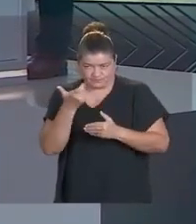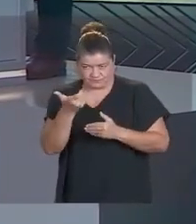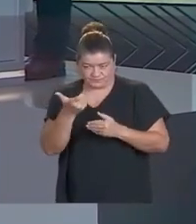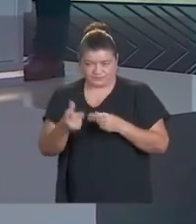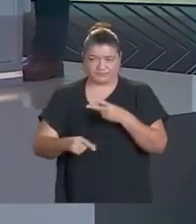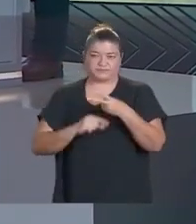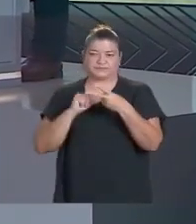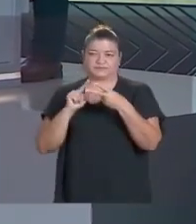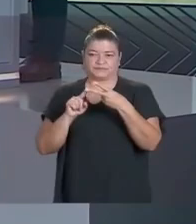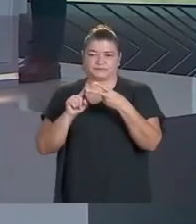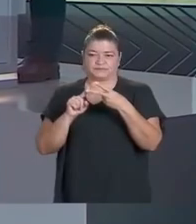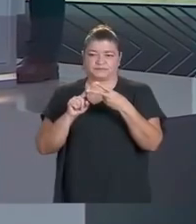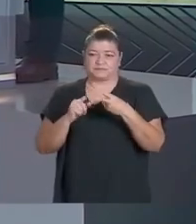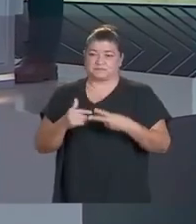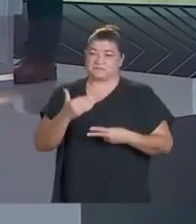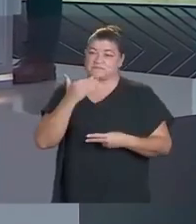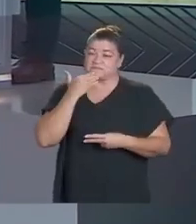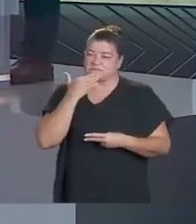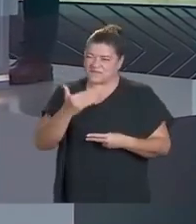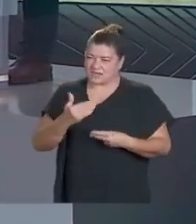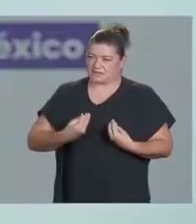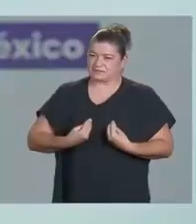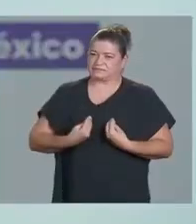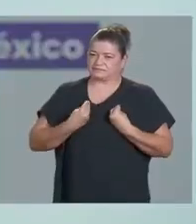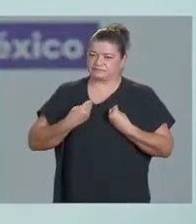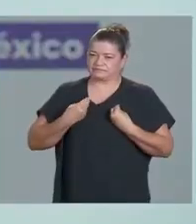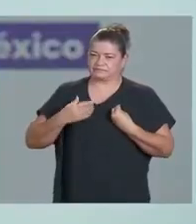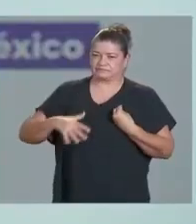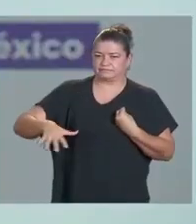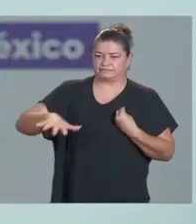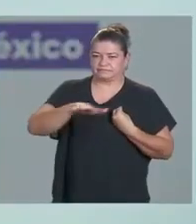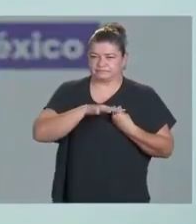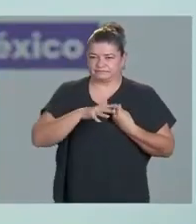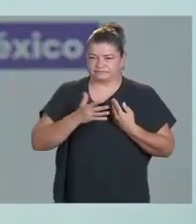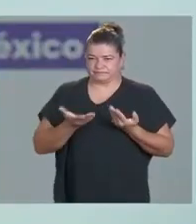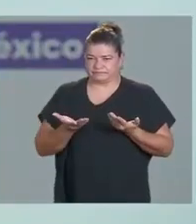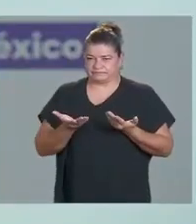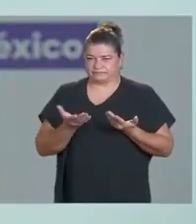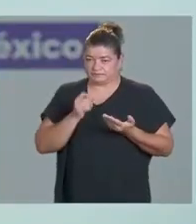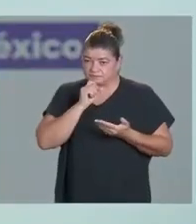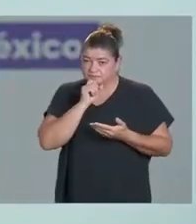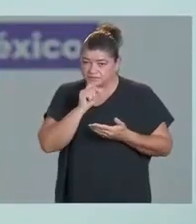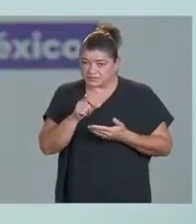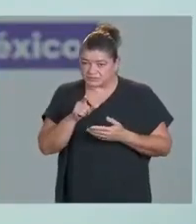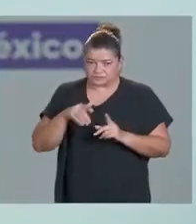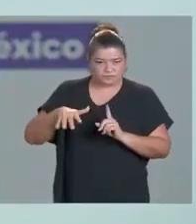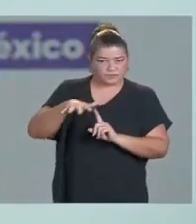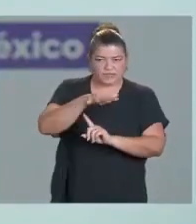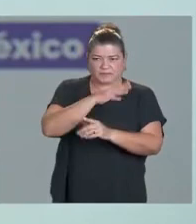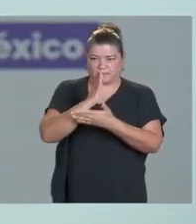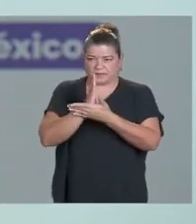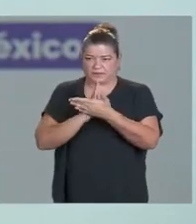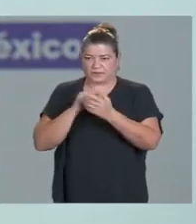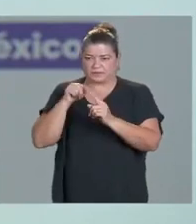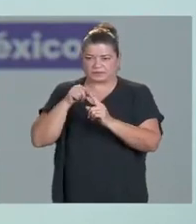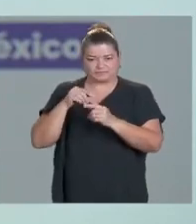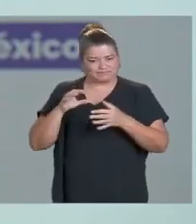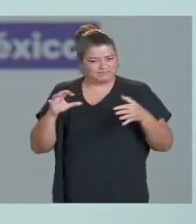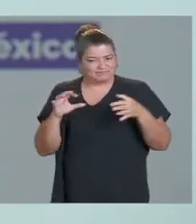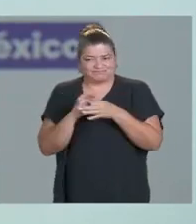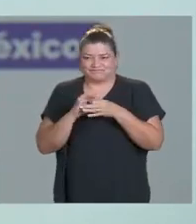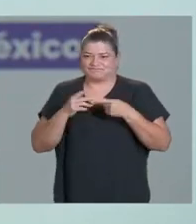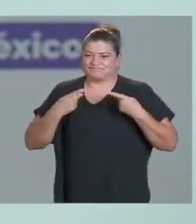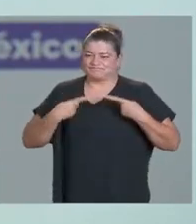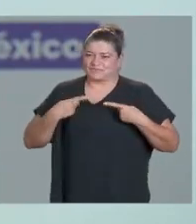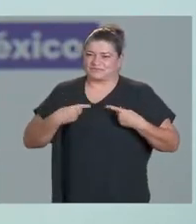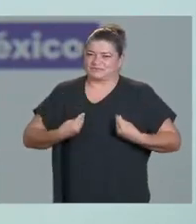bienestar social, porque no podemos hablar de medio ambiente si no hablamos de bienestar social. Y eso es justamente